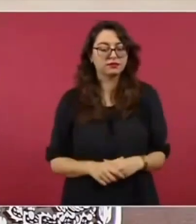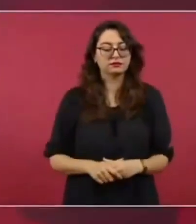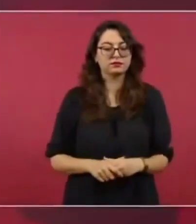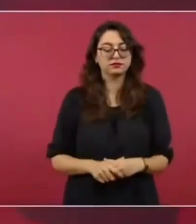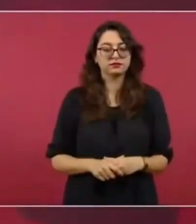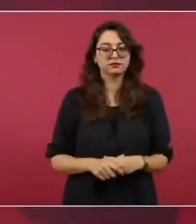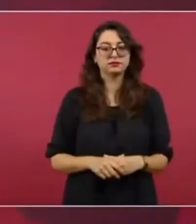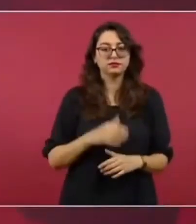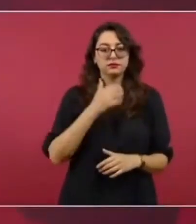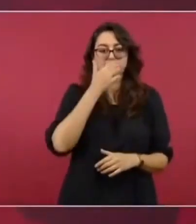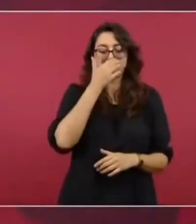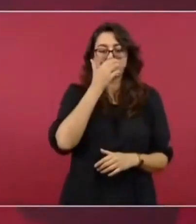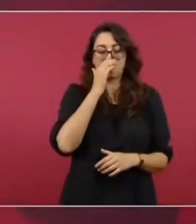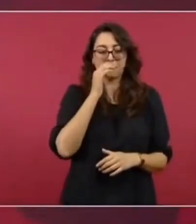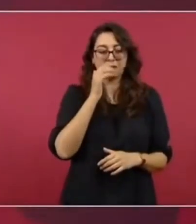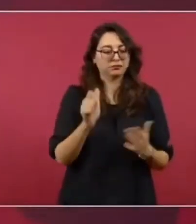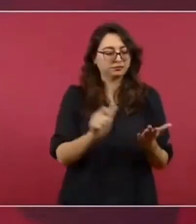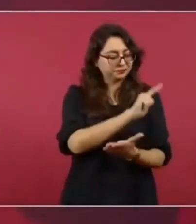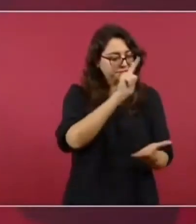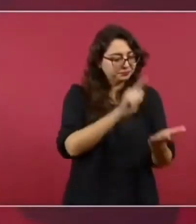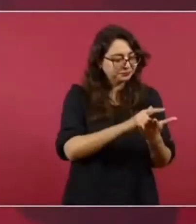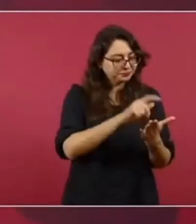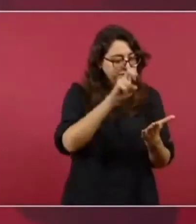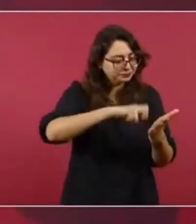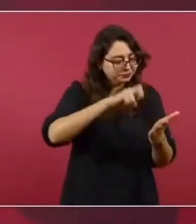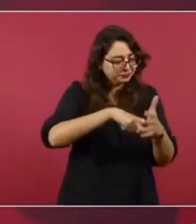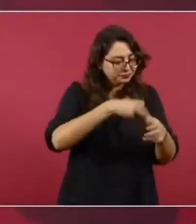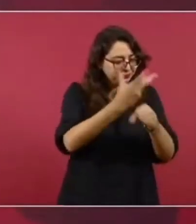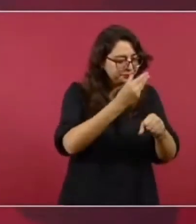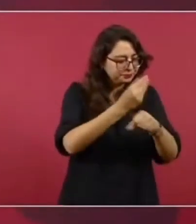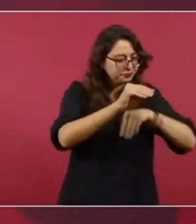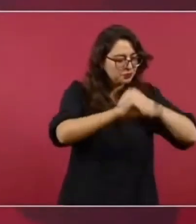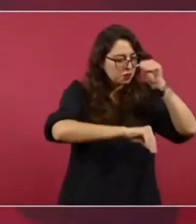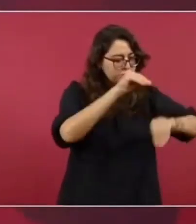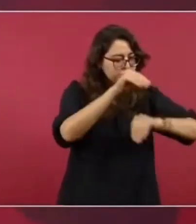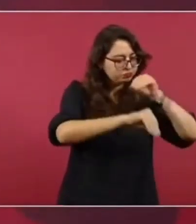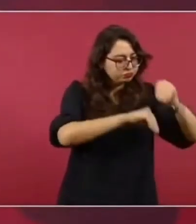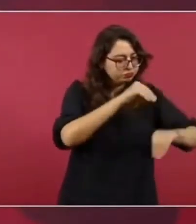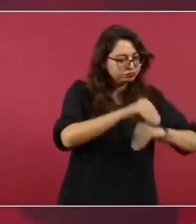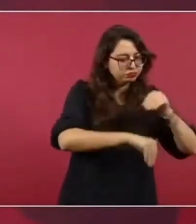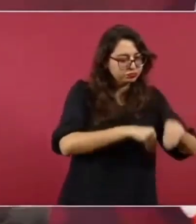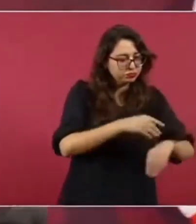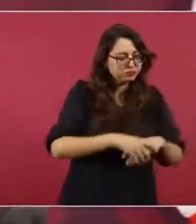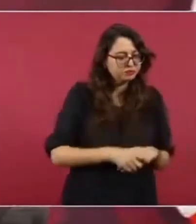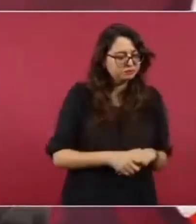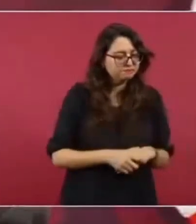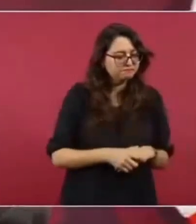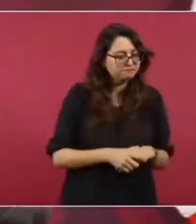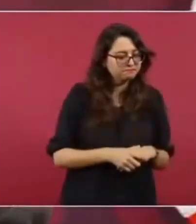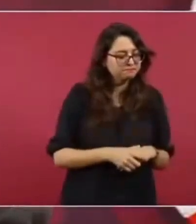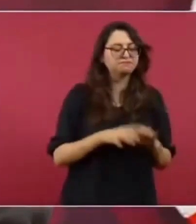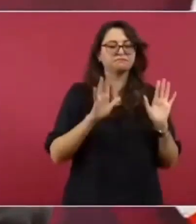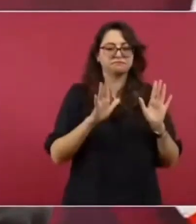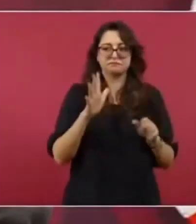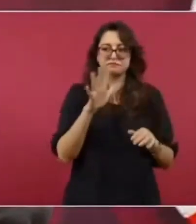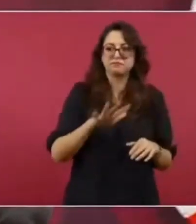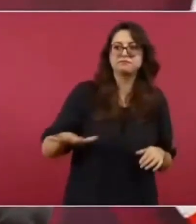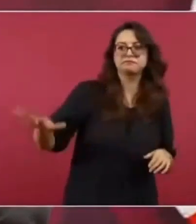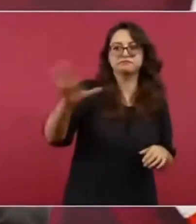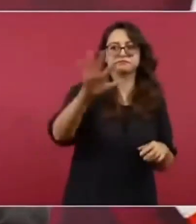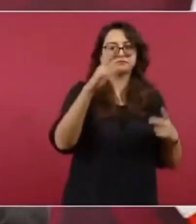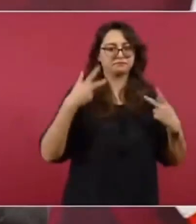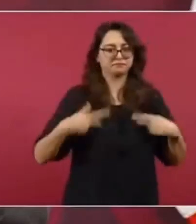para que se declararan inconstitucionales las leyes se recurría al Poder Judicial para que se